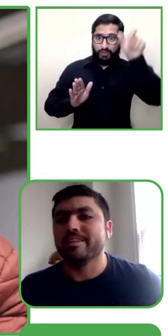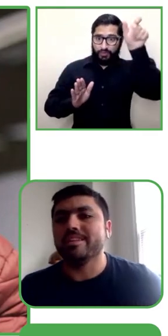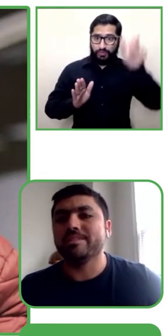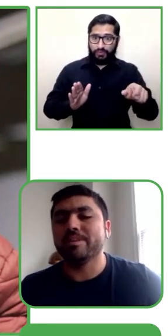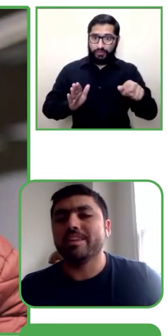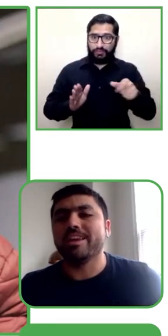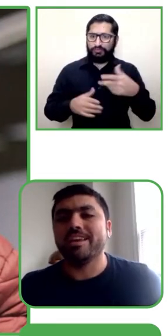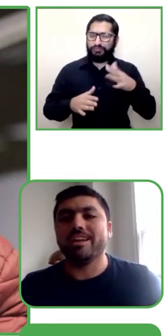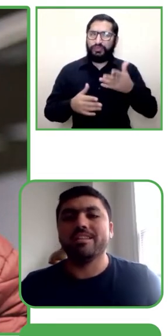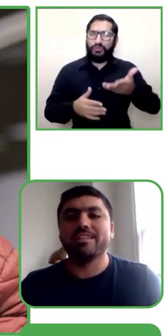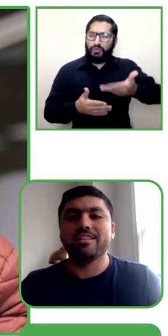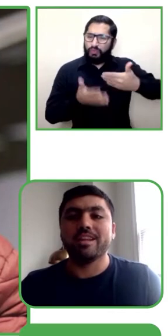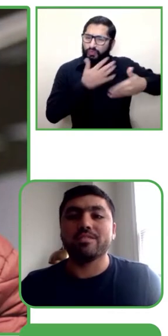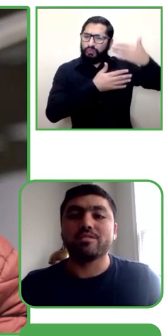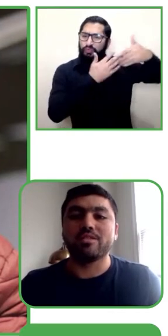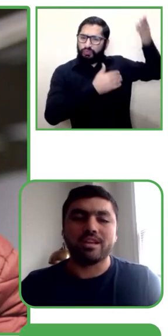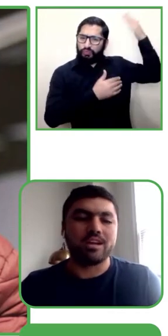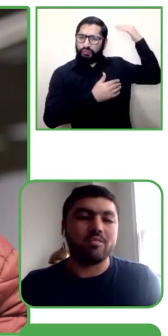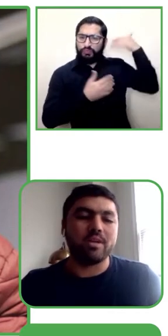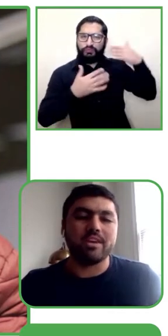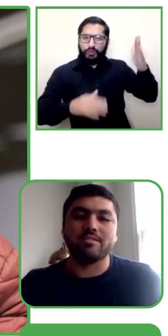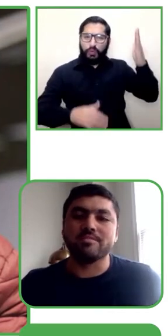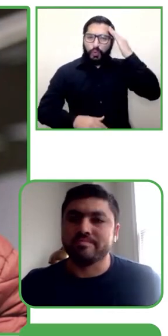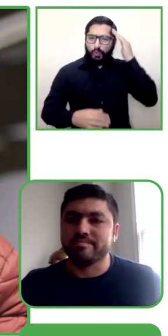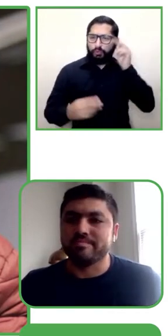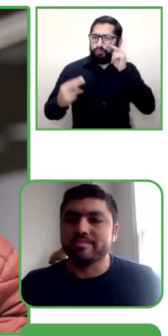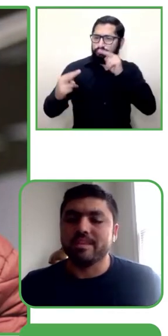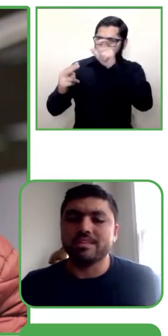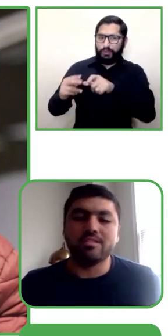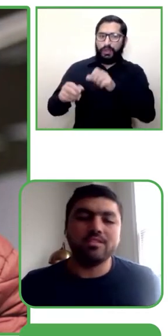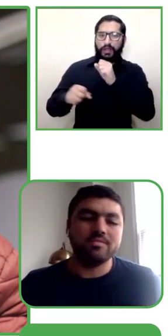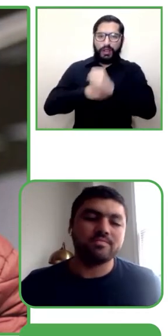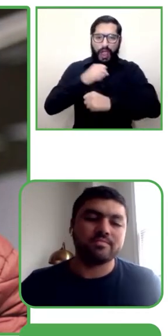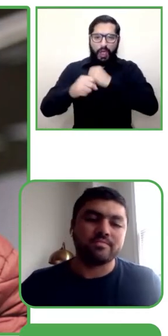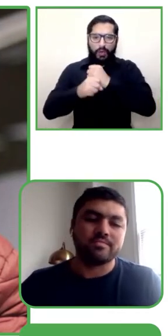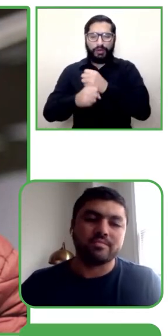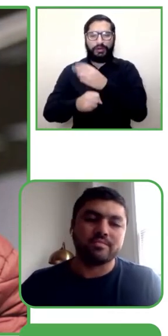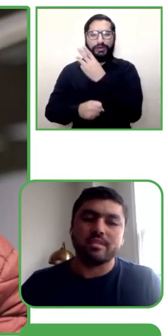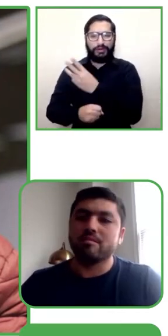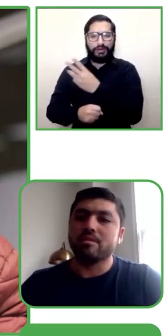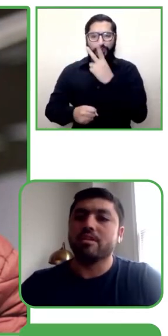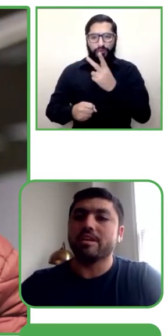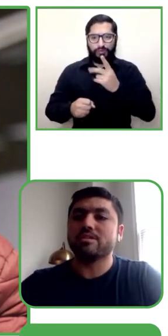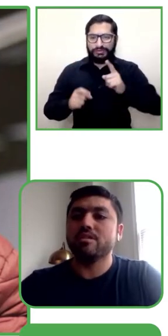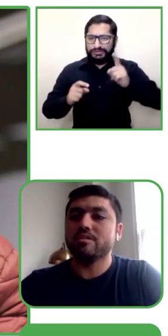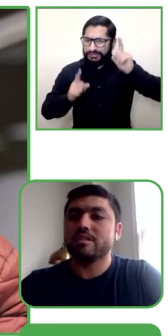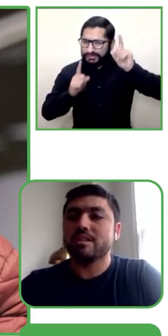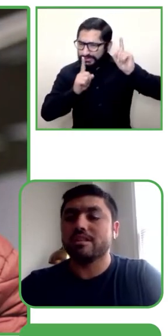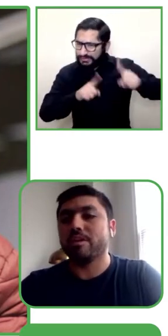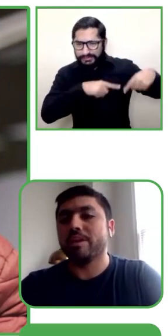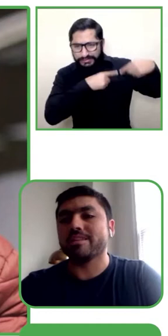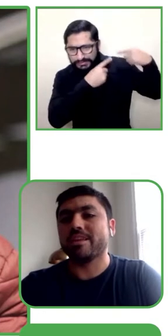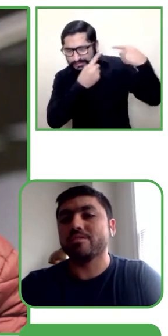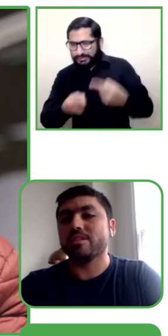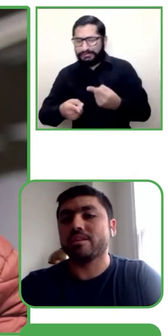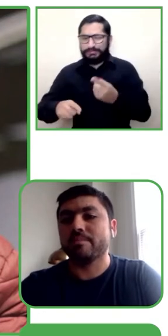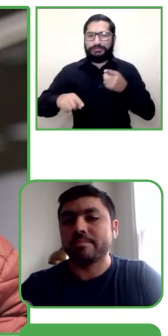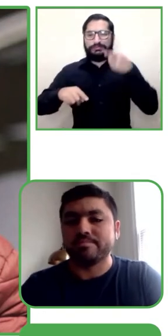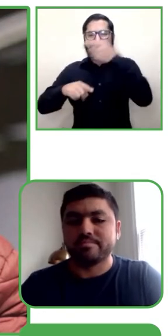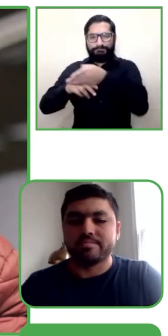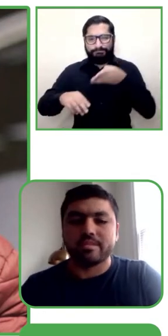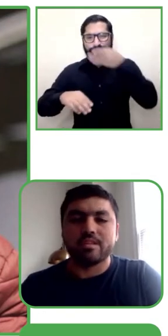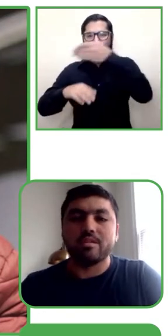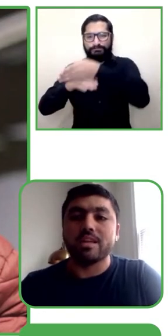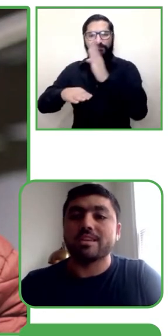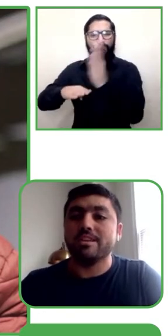y siempre tenía que ir al doctor acompañado y si no, cuando iba solo, se podía morar hasta dos horas.